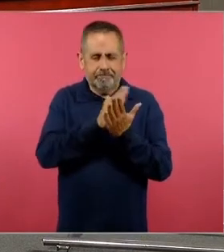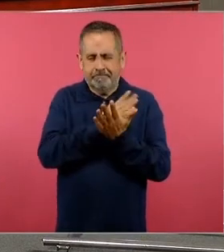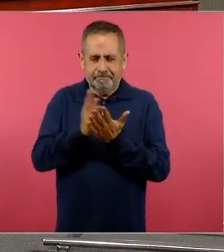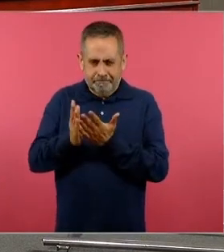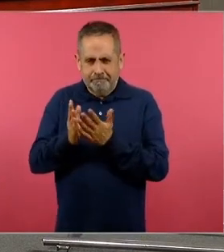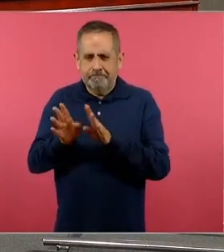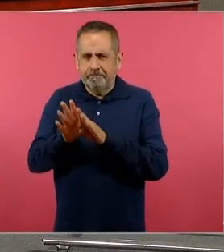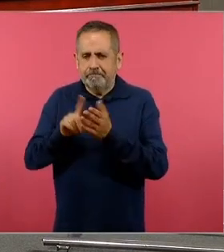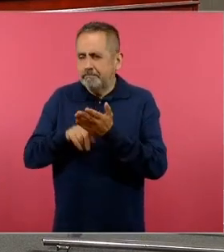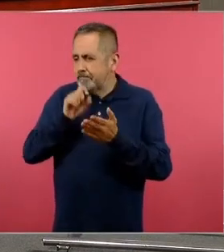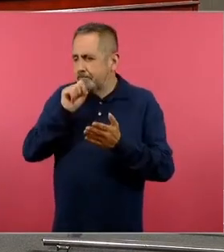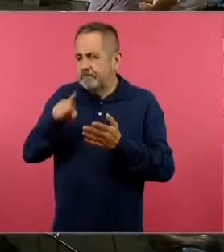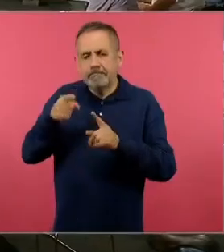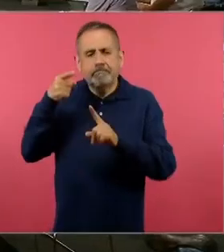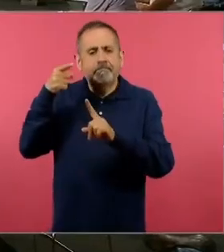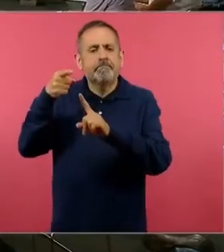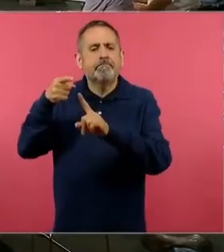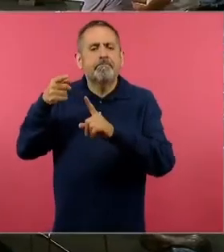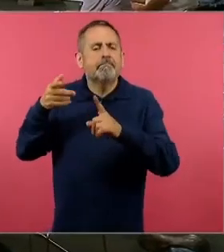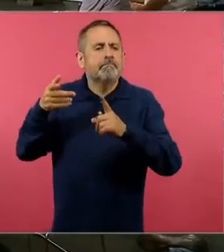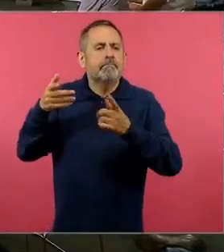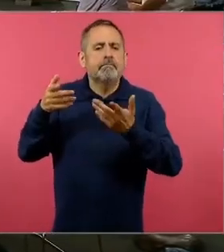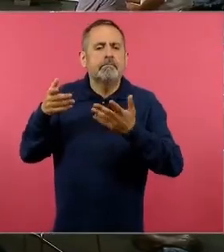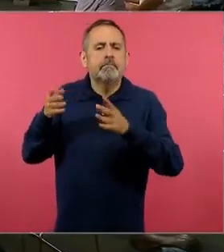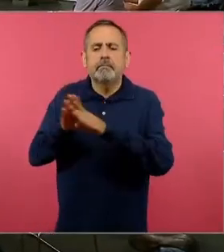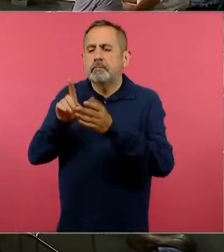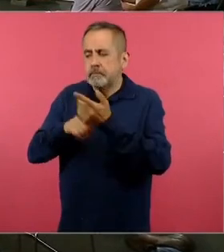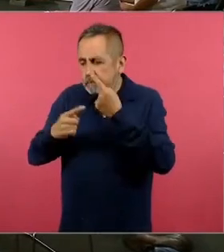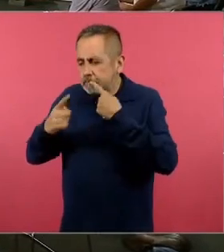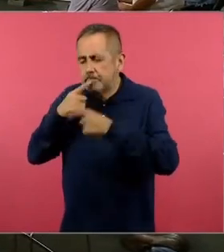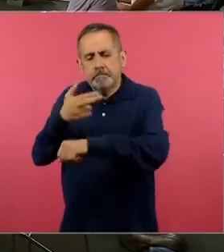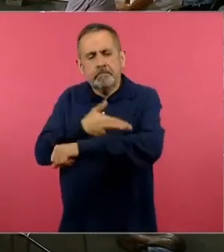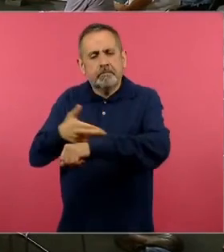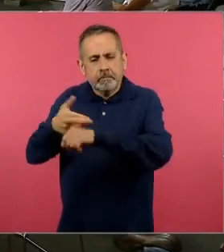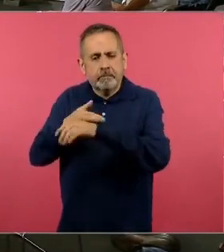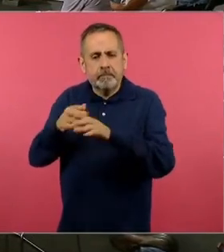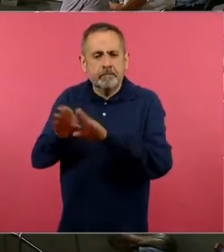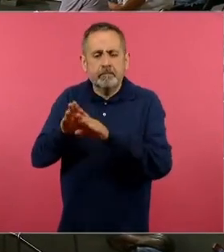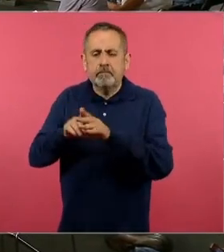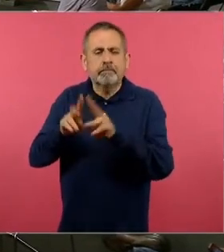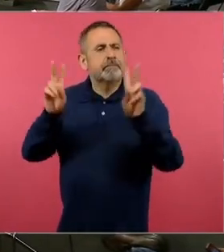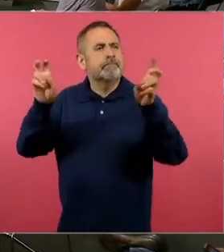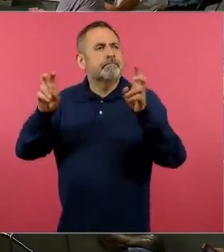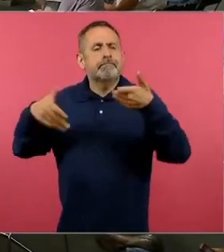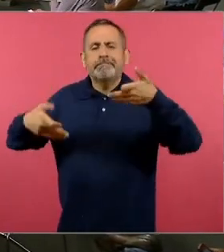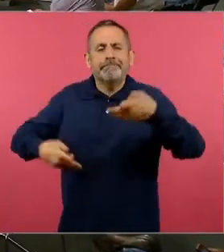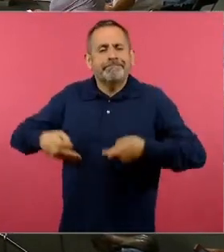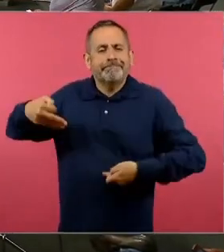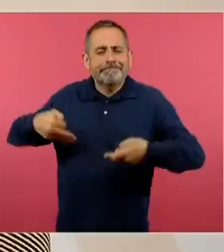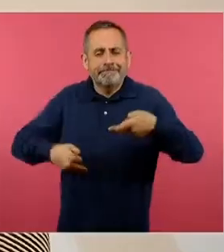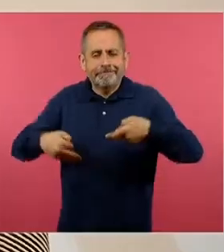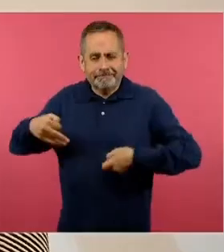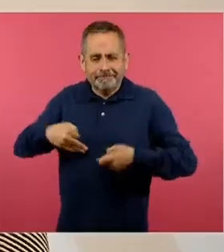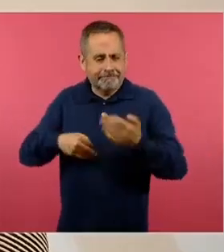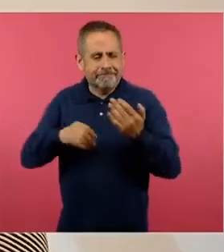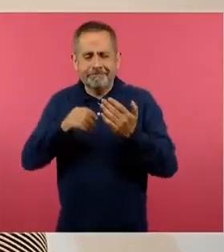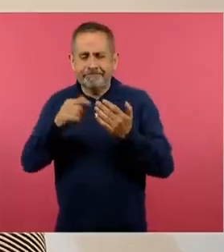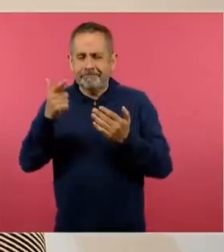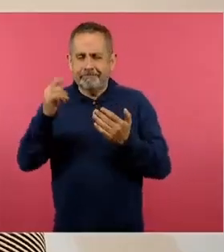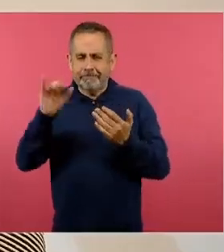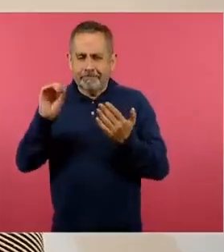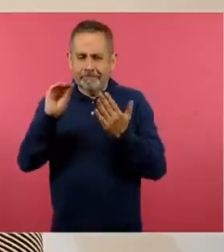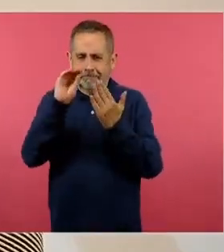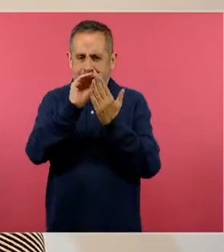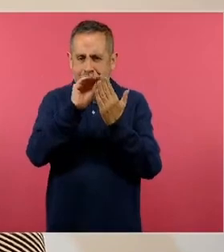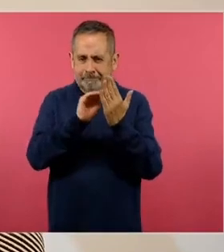tiene justamente como eje digamos trabajar guiones teatrales, entonces fíjan yo entiendo que es una